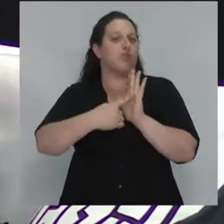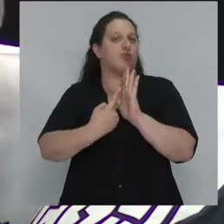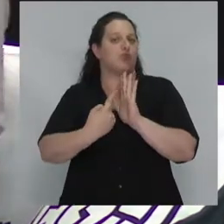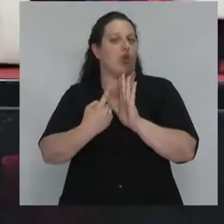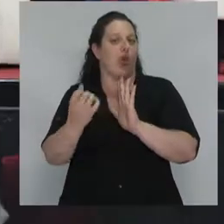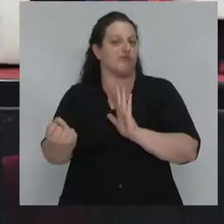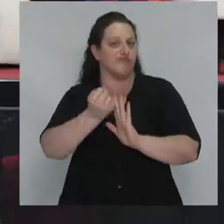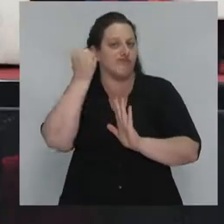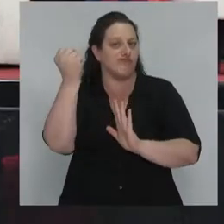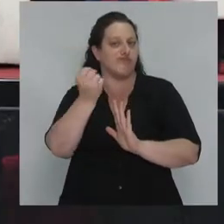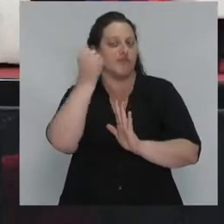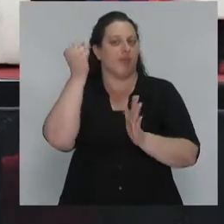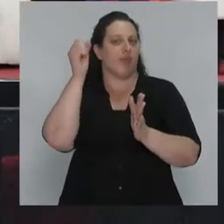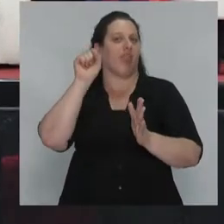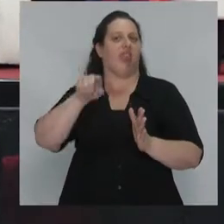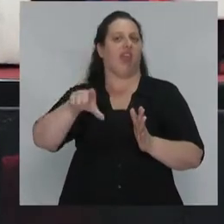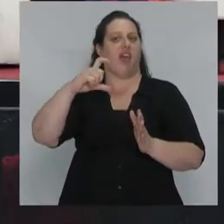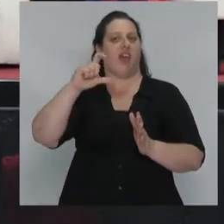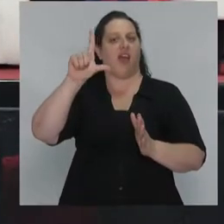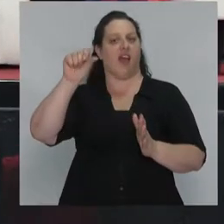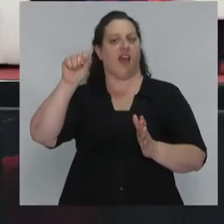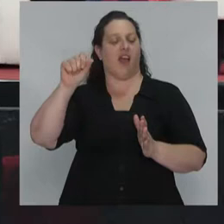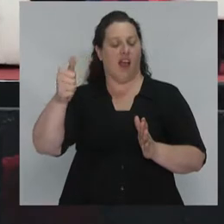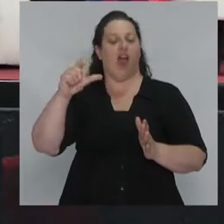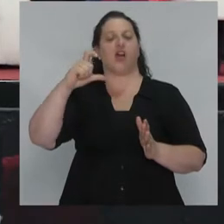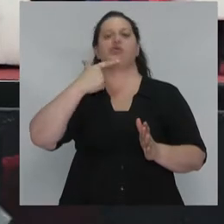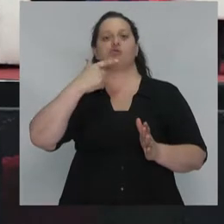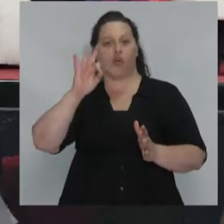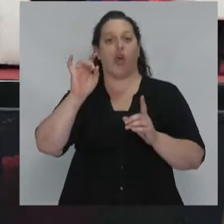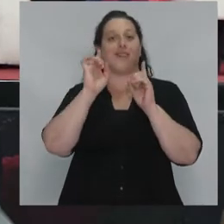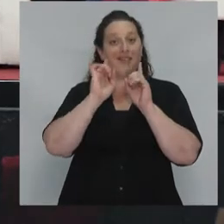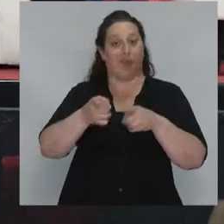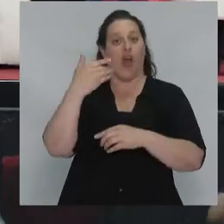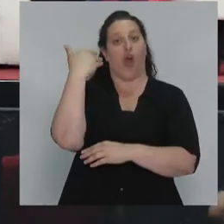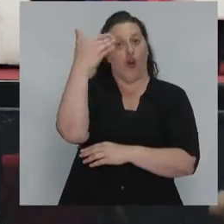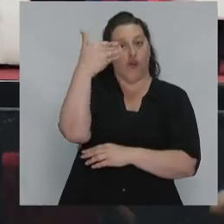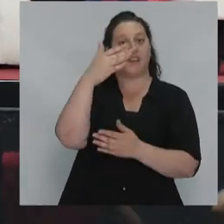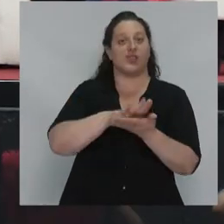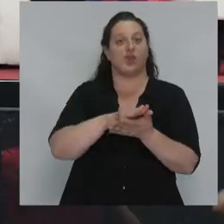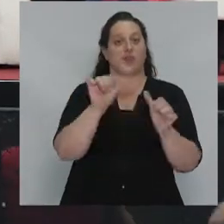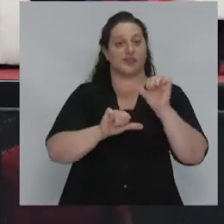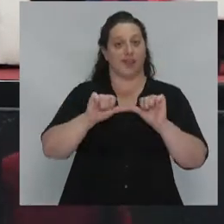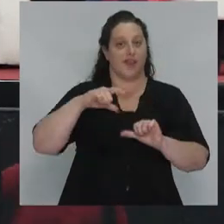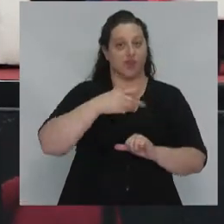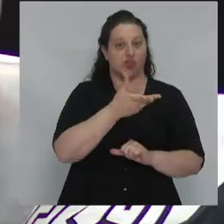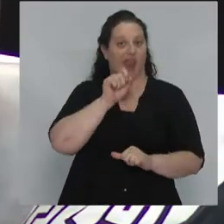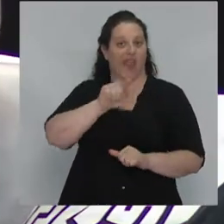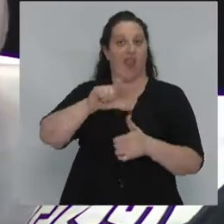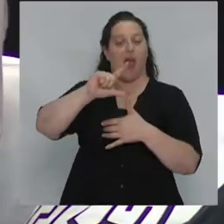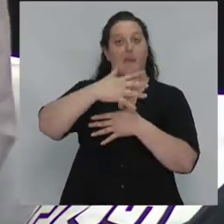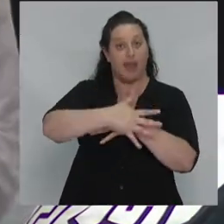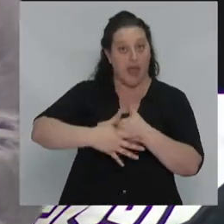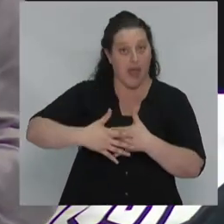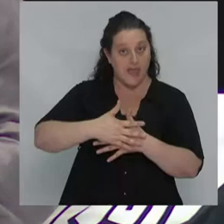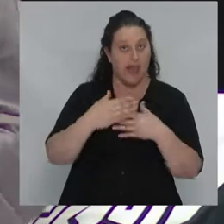de Claxo y de las conferencias de ciencias sociales en América Latina es